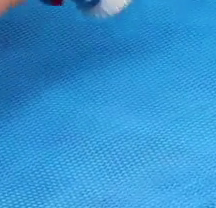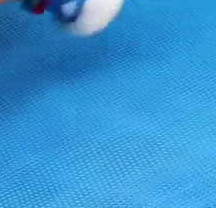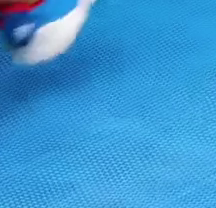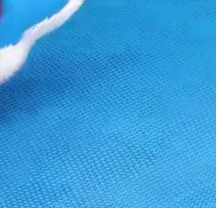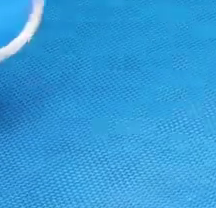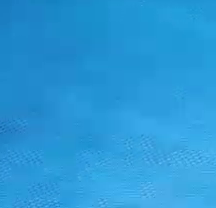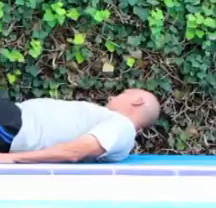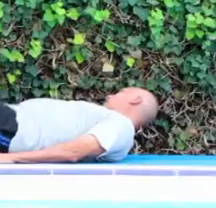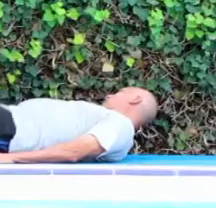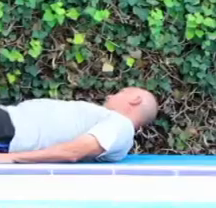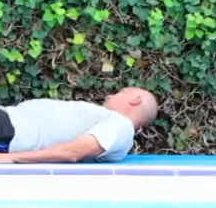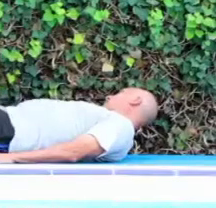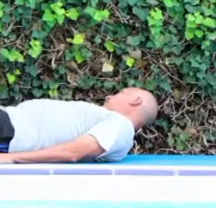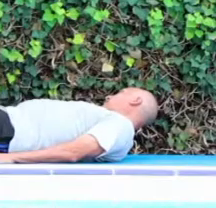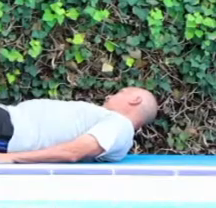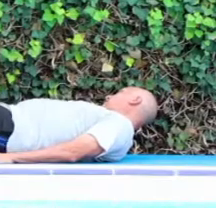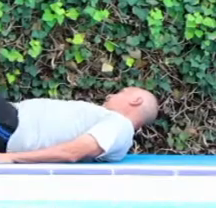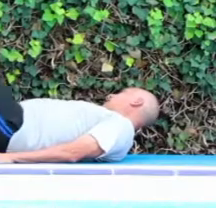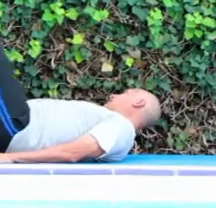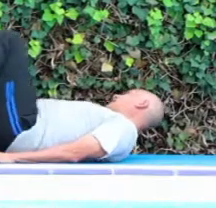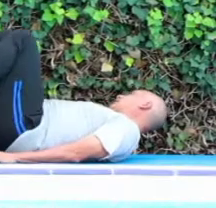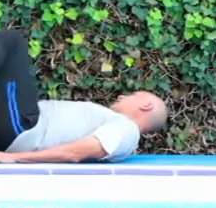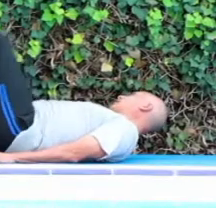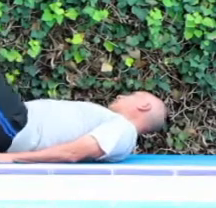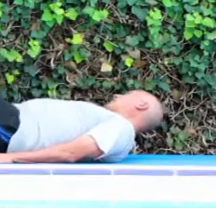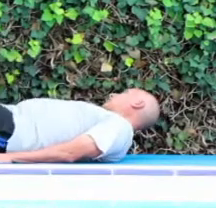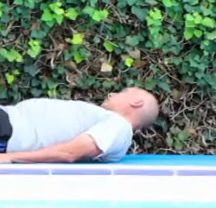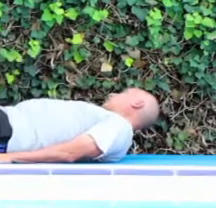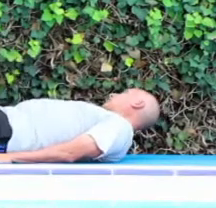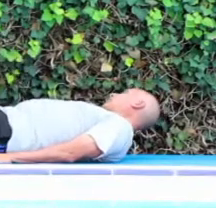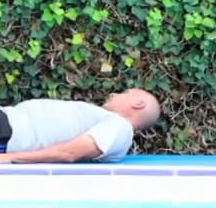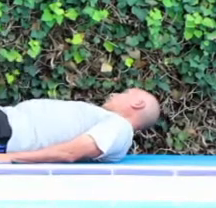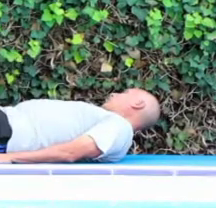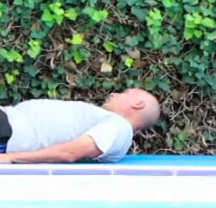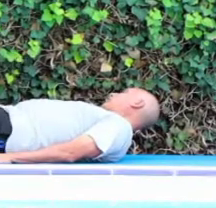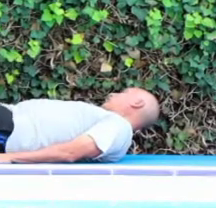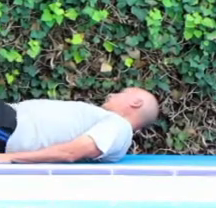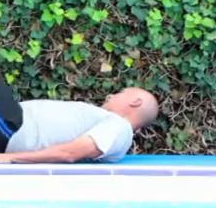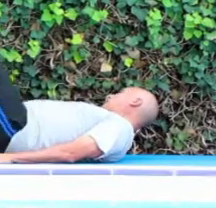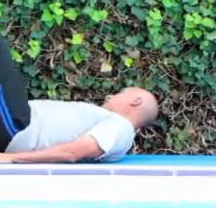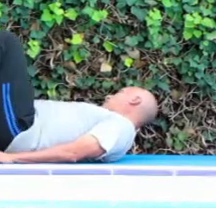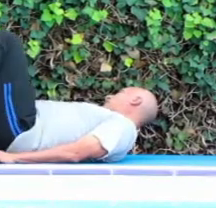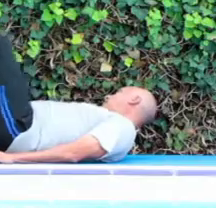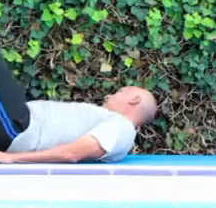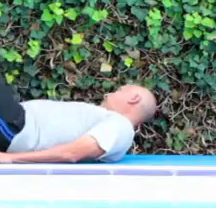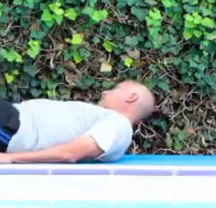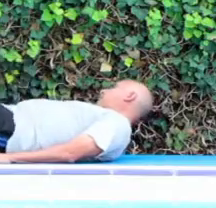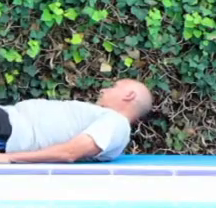Dos. Respira. Trata de que no peguen tus talones. Muy bien.